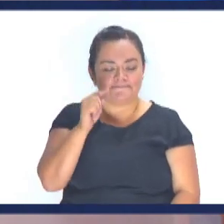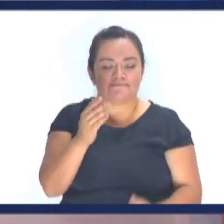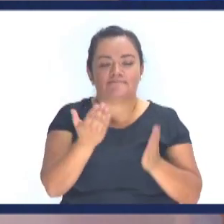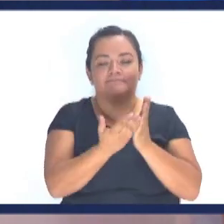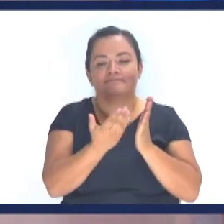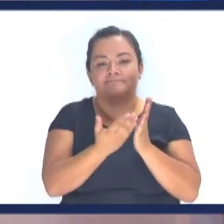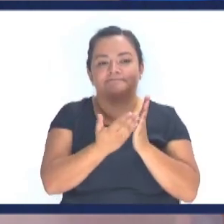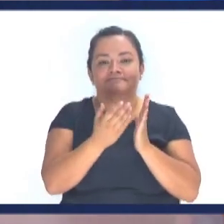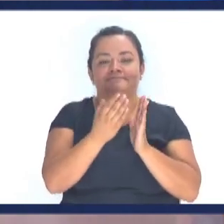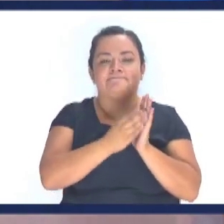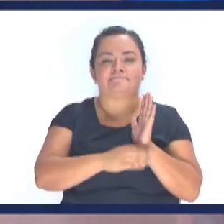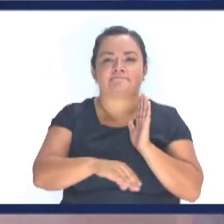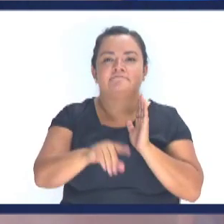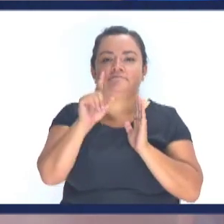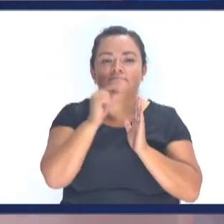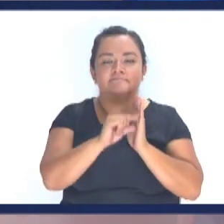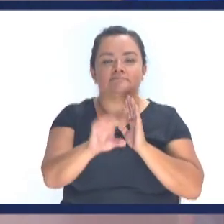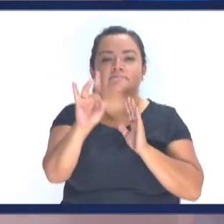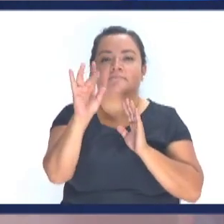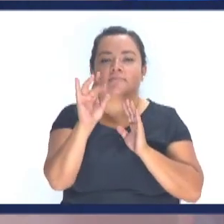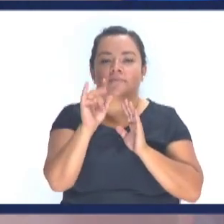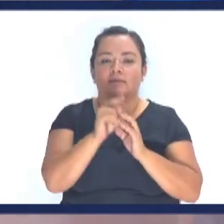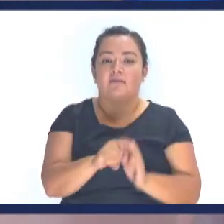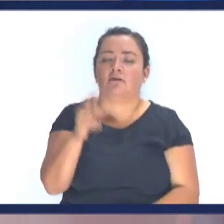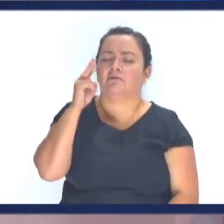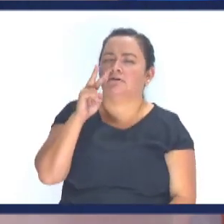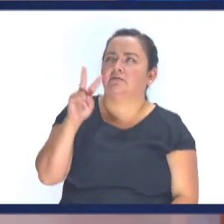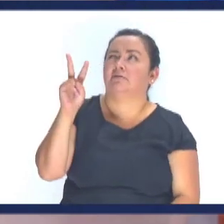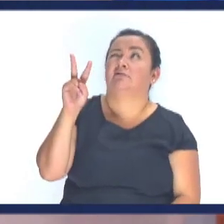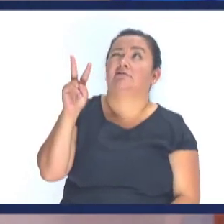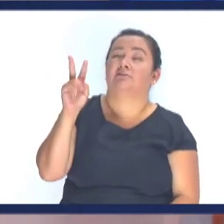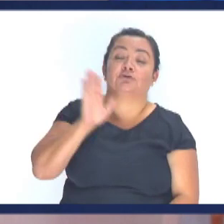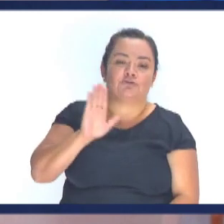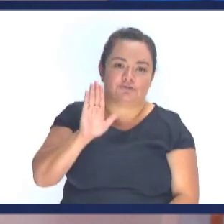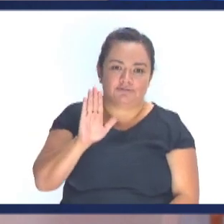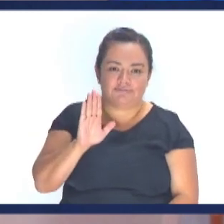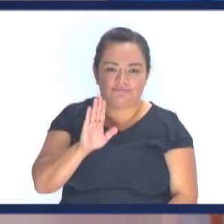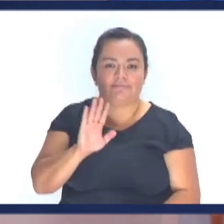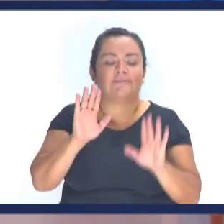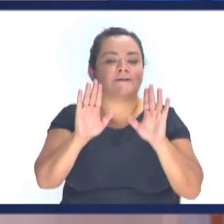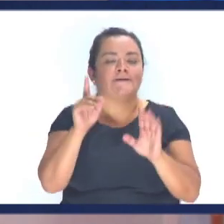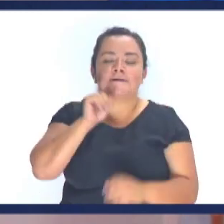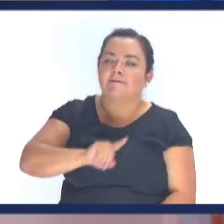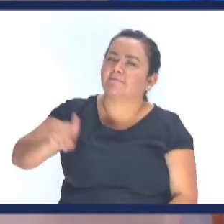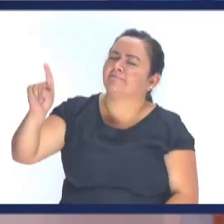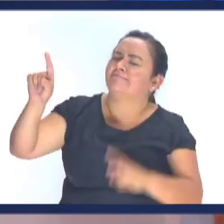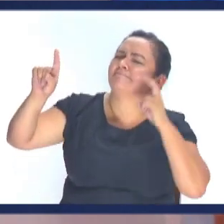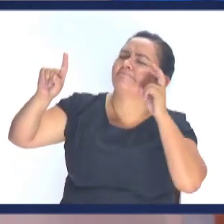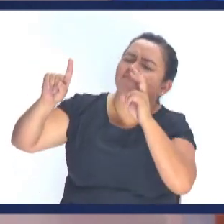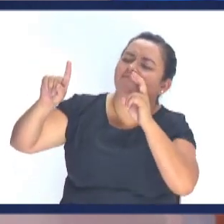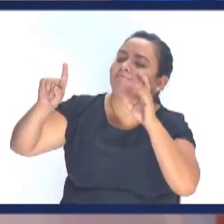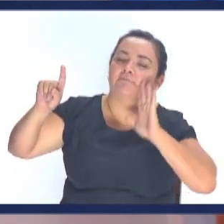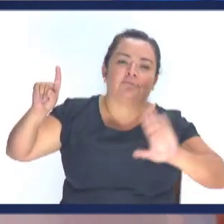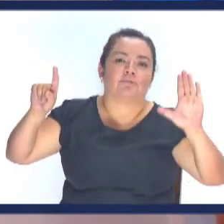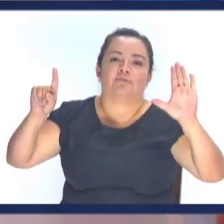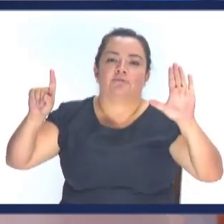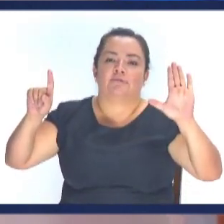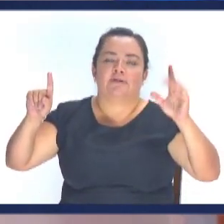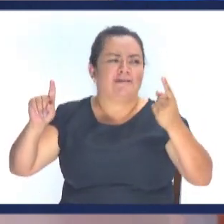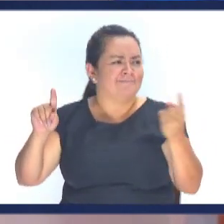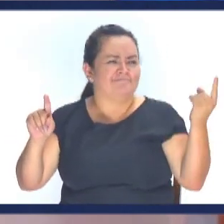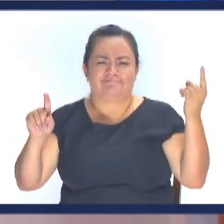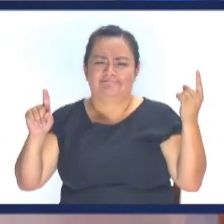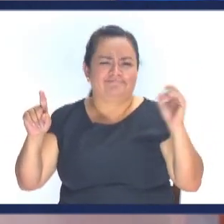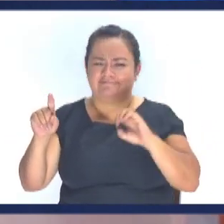por favor El Evangelio de Juan 1.18 A Dios Nadie le vio jamás A ver Dígalo conmigo por favor A Dios Nadie le vio jamás